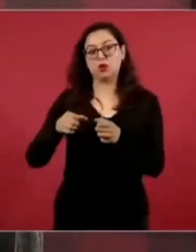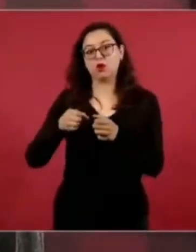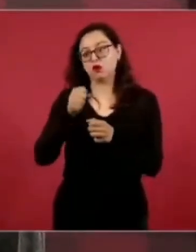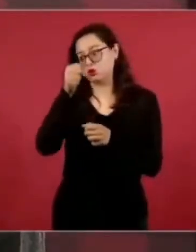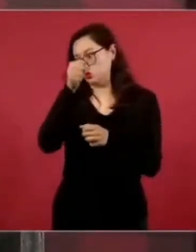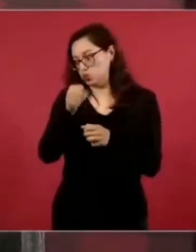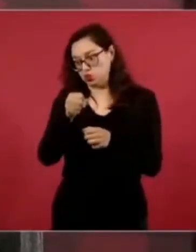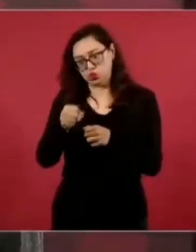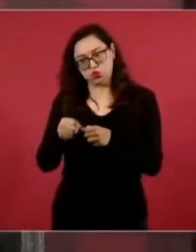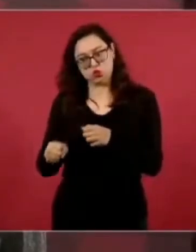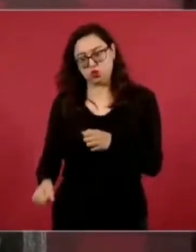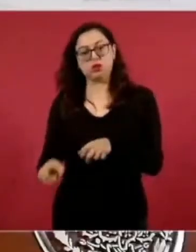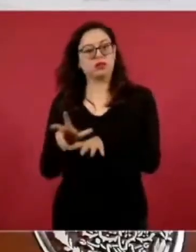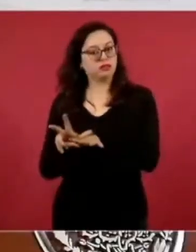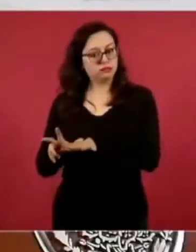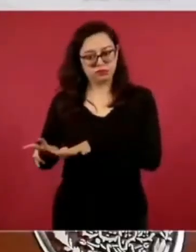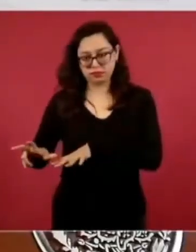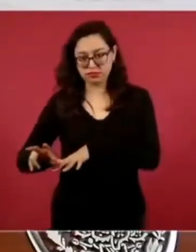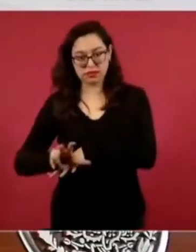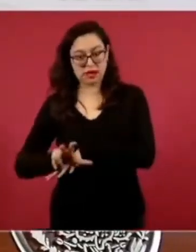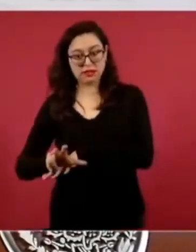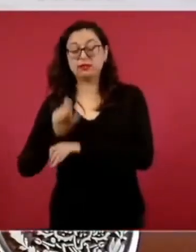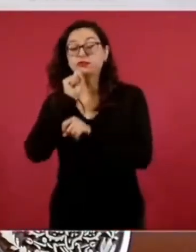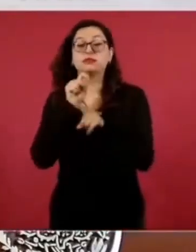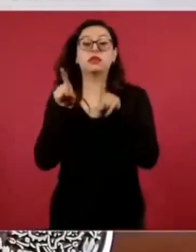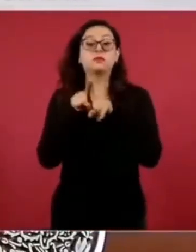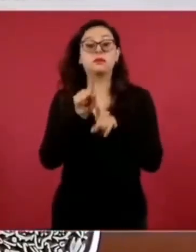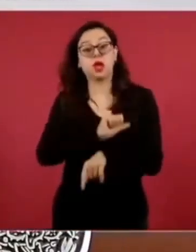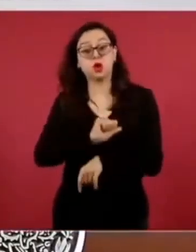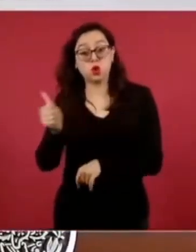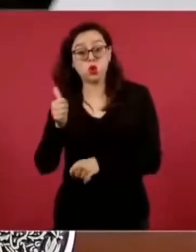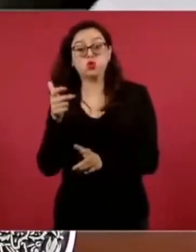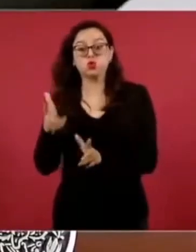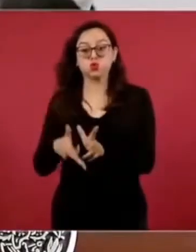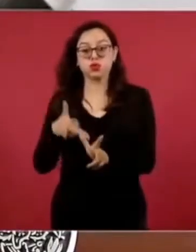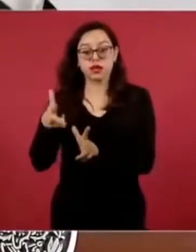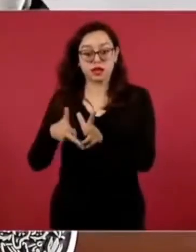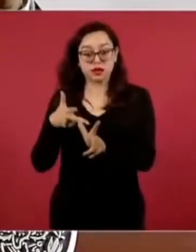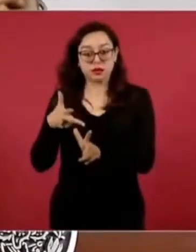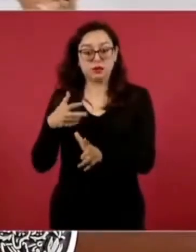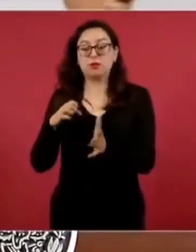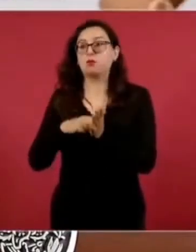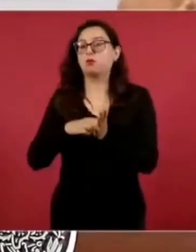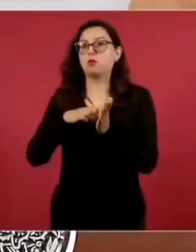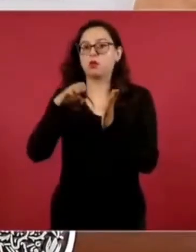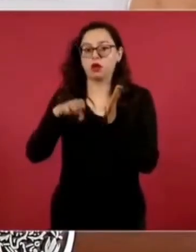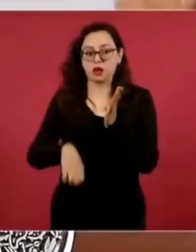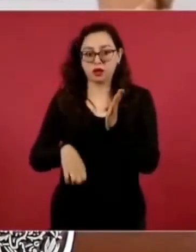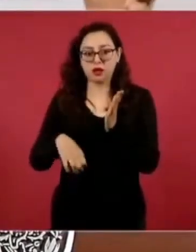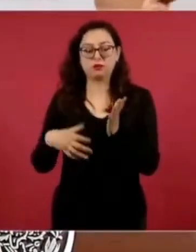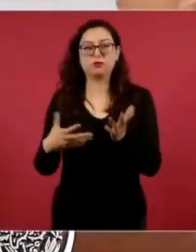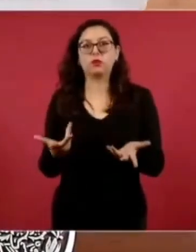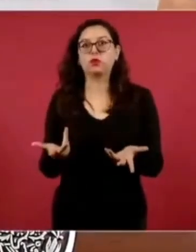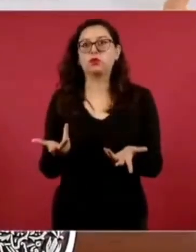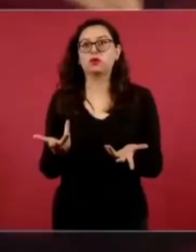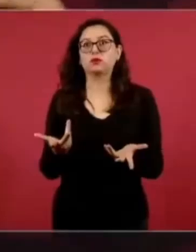Ya se han hecho otros trenes, por ejemplo, aquí se está